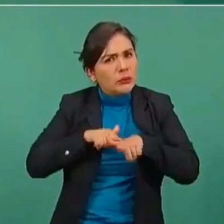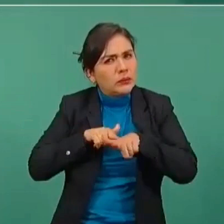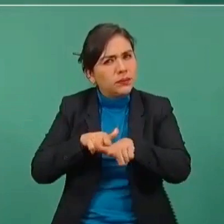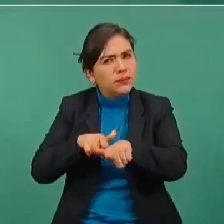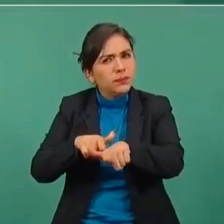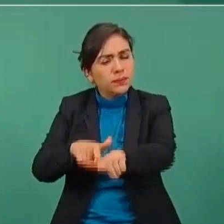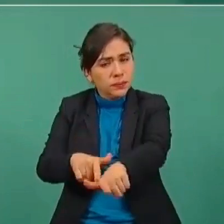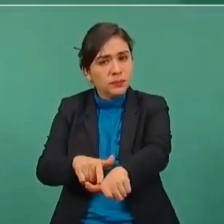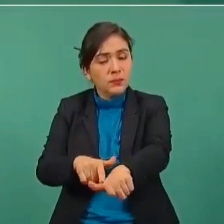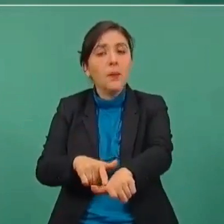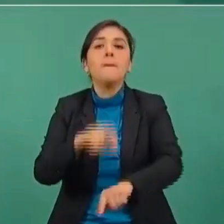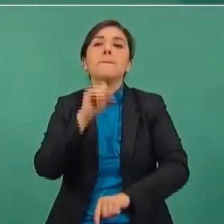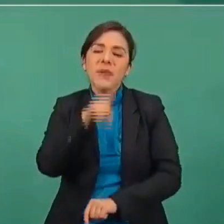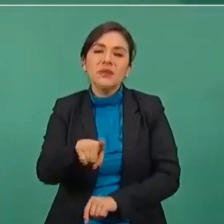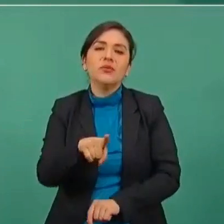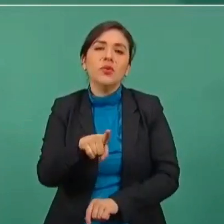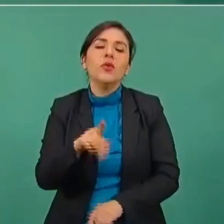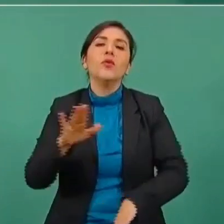sino fue